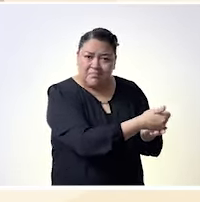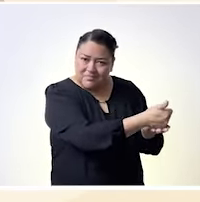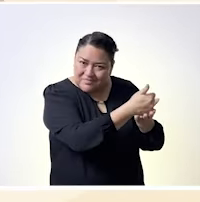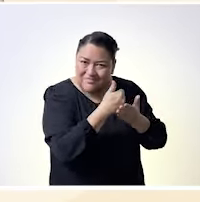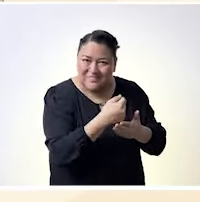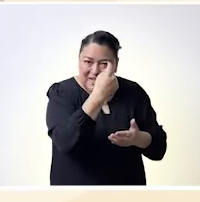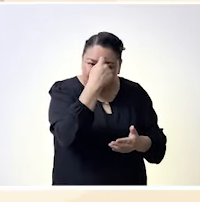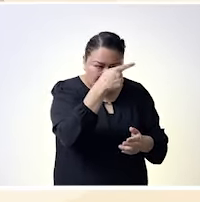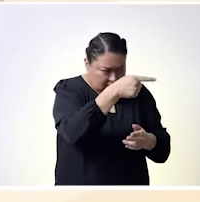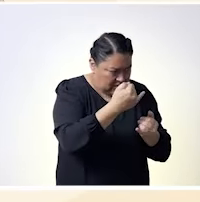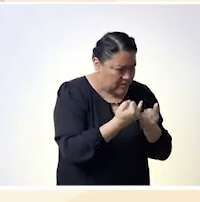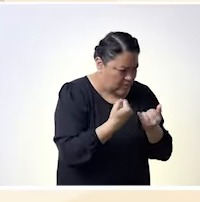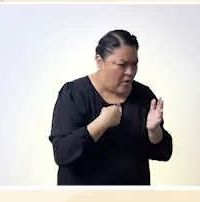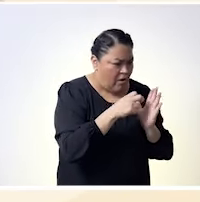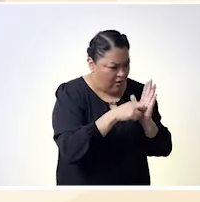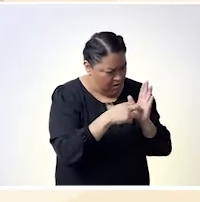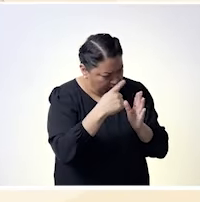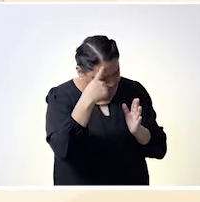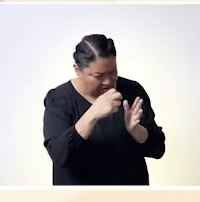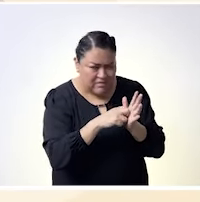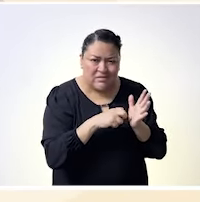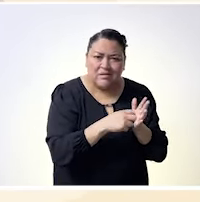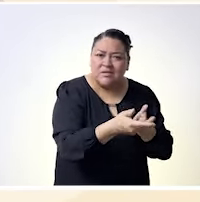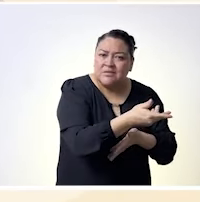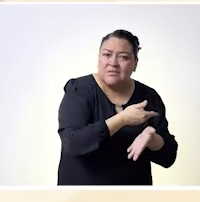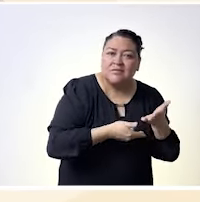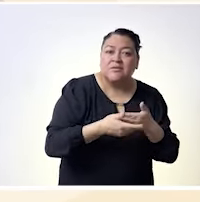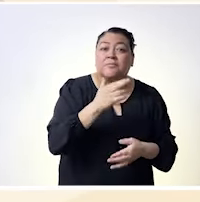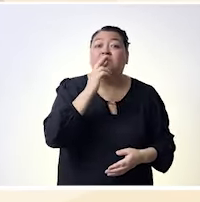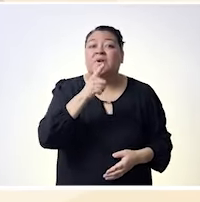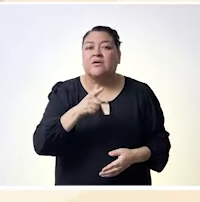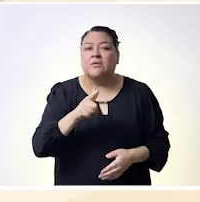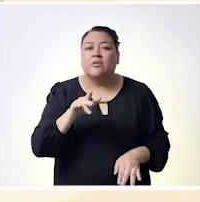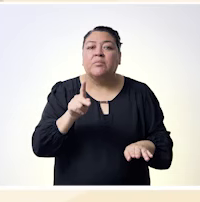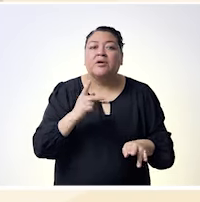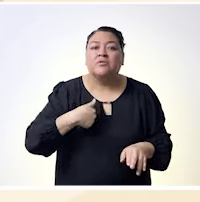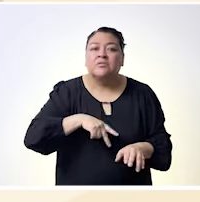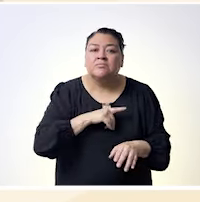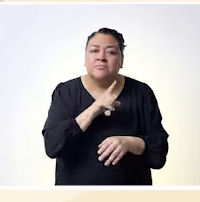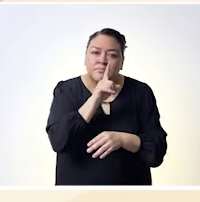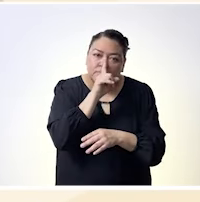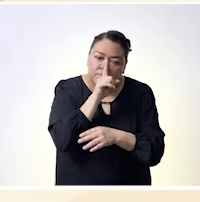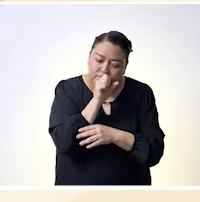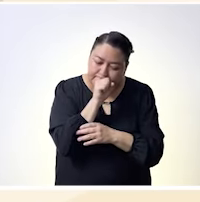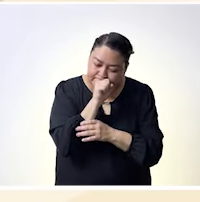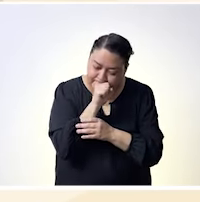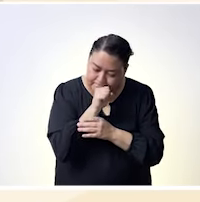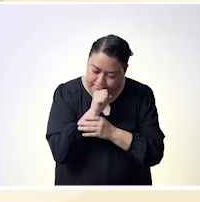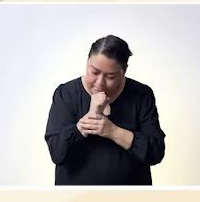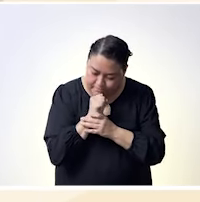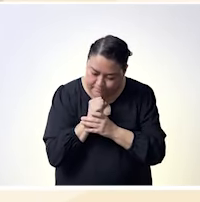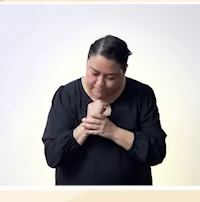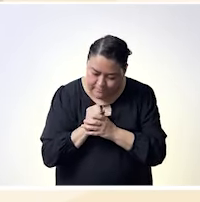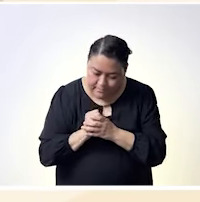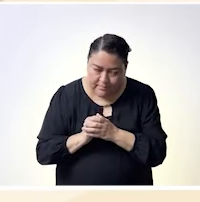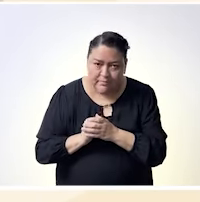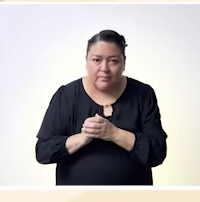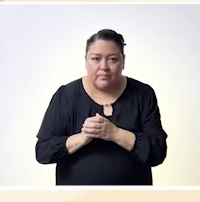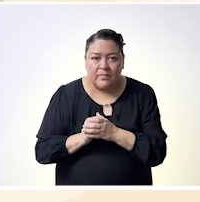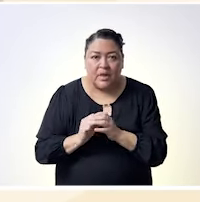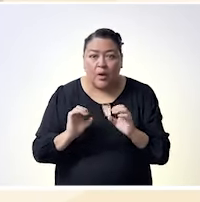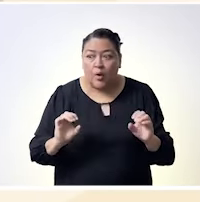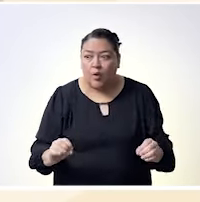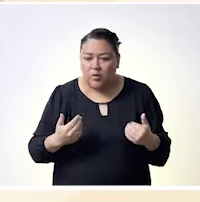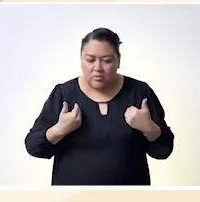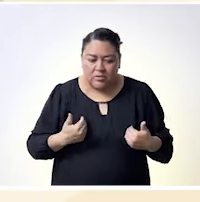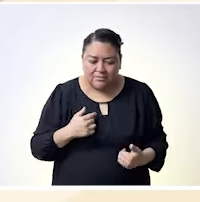parece que no hay más que decir más que justo eso el ir tejiendo y construyendo juntas cada día muchísimas gracias